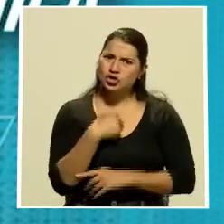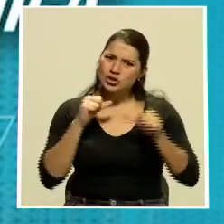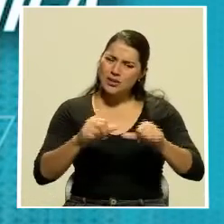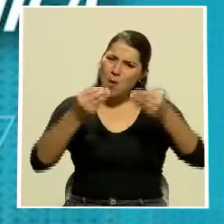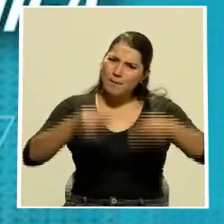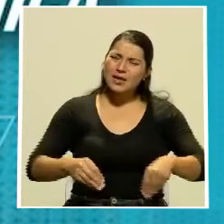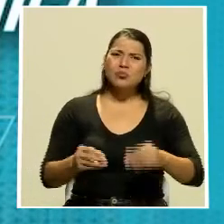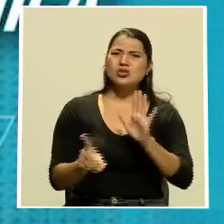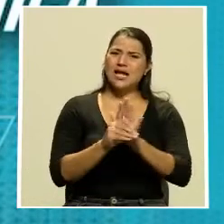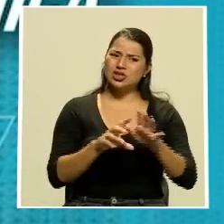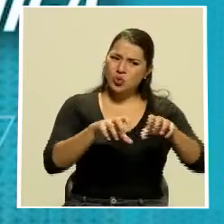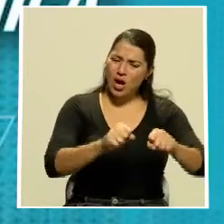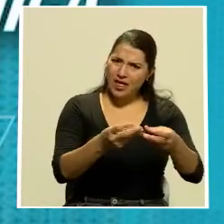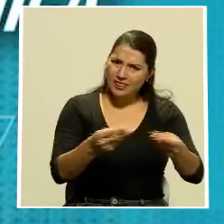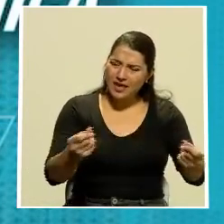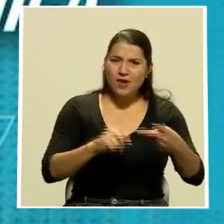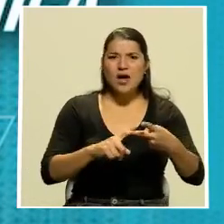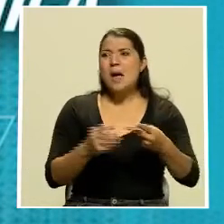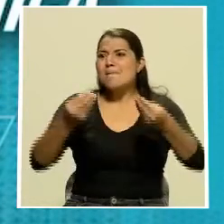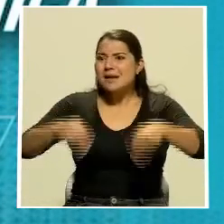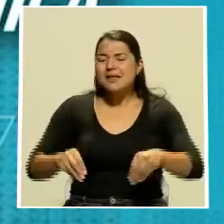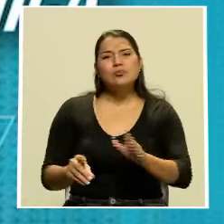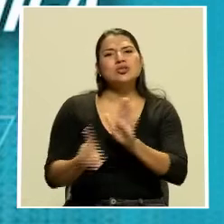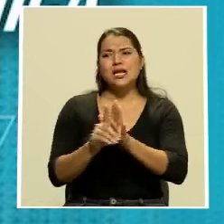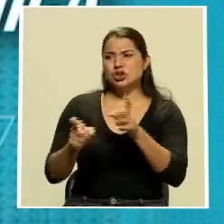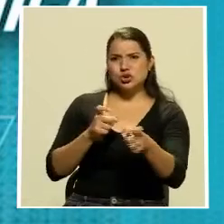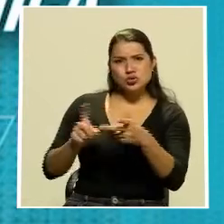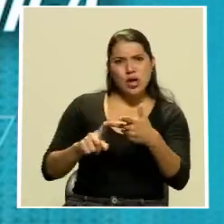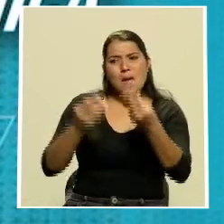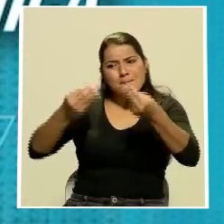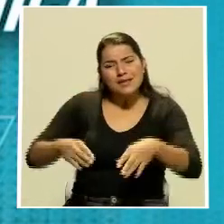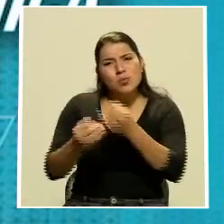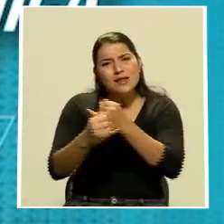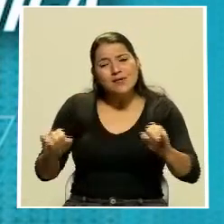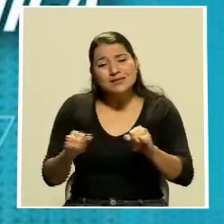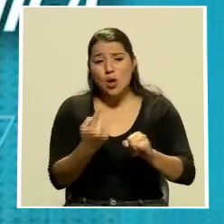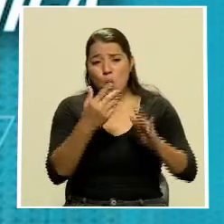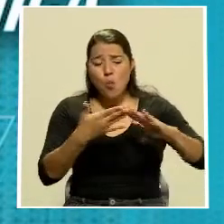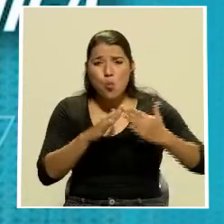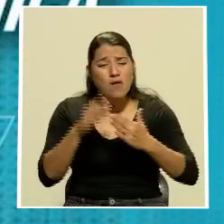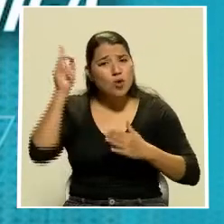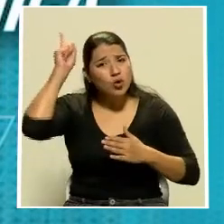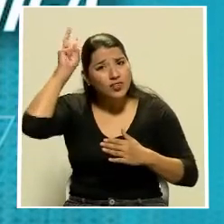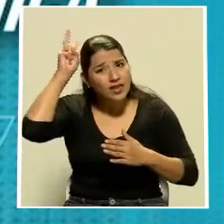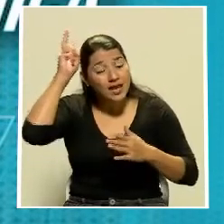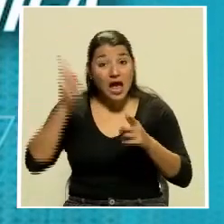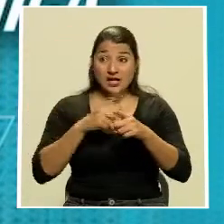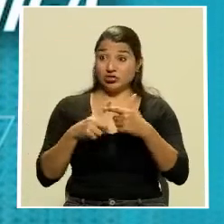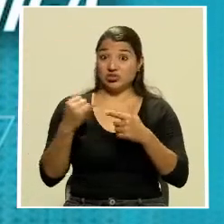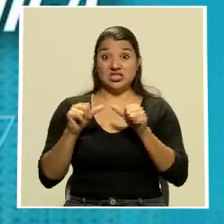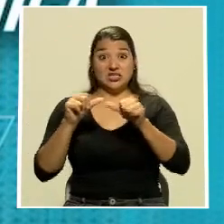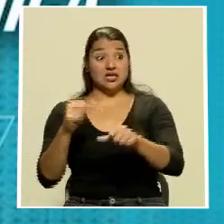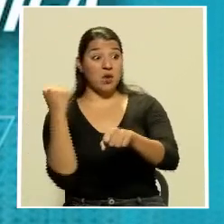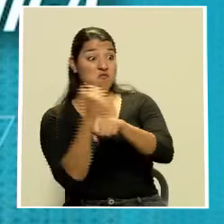derecho a la gobernanza aquí estamos perdiendo la autonomía de un pueblo indígena y si nos siguen asesinando entonces quiere decir que nos callan